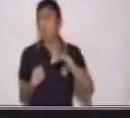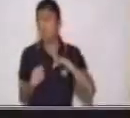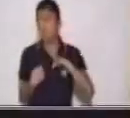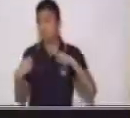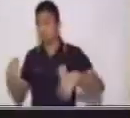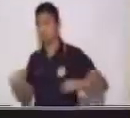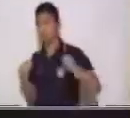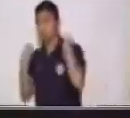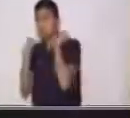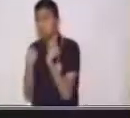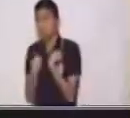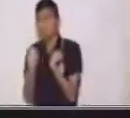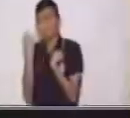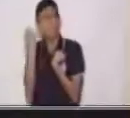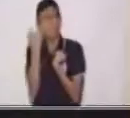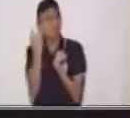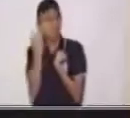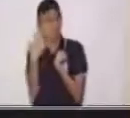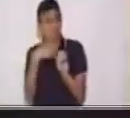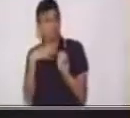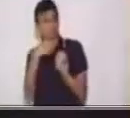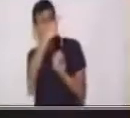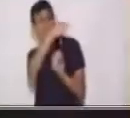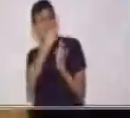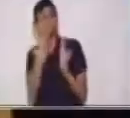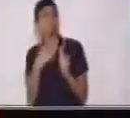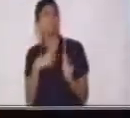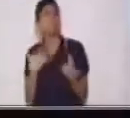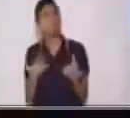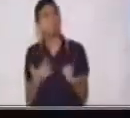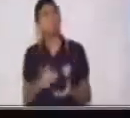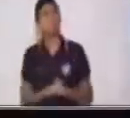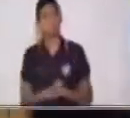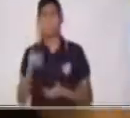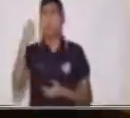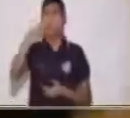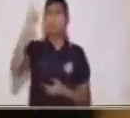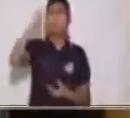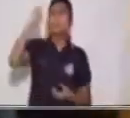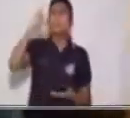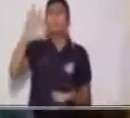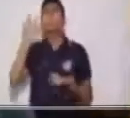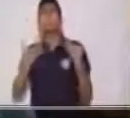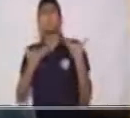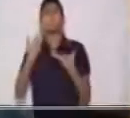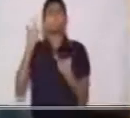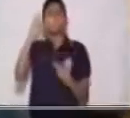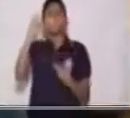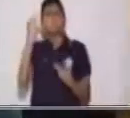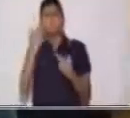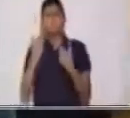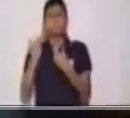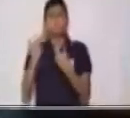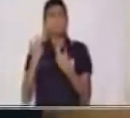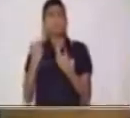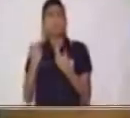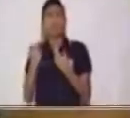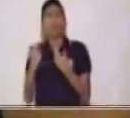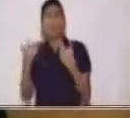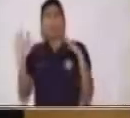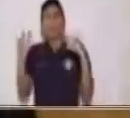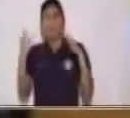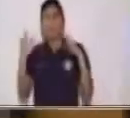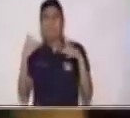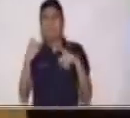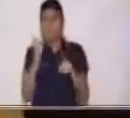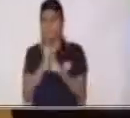Rita en su mochila? Vamos a ver, pensemos. ¿Qué será? ¿Qué será? Muy bien, los